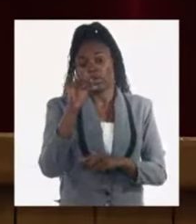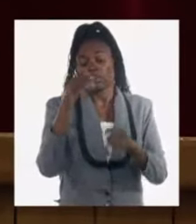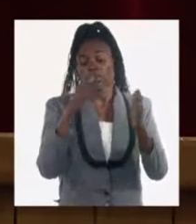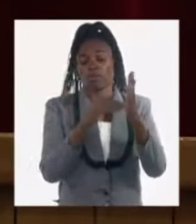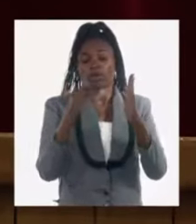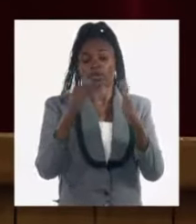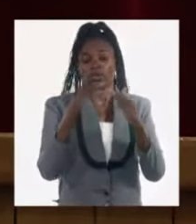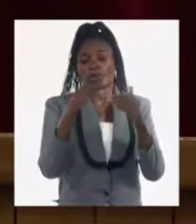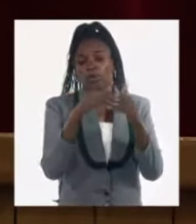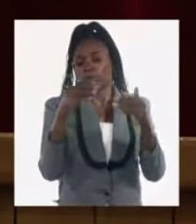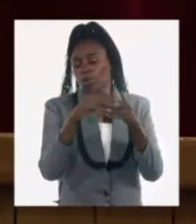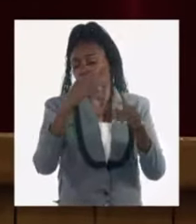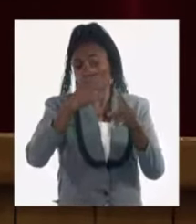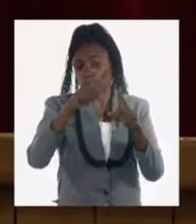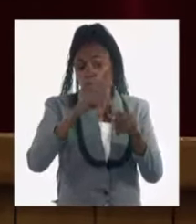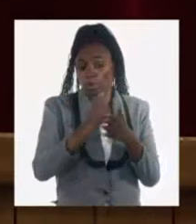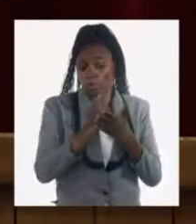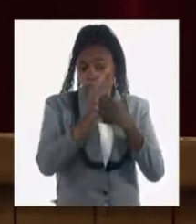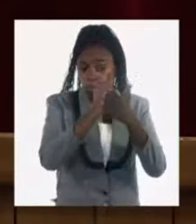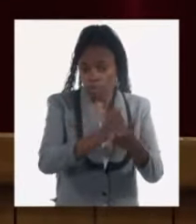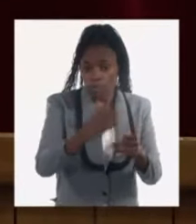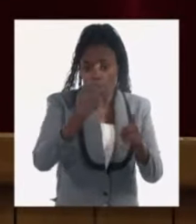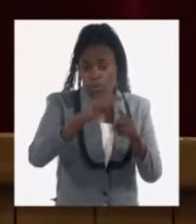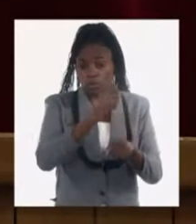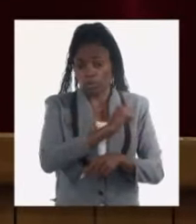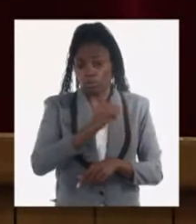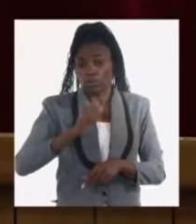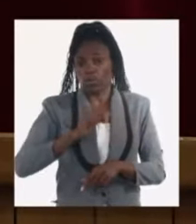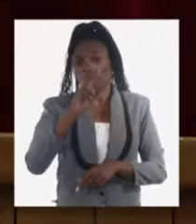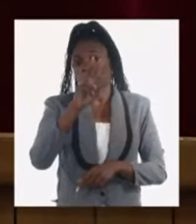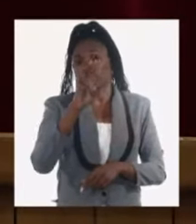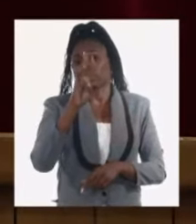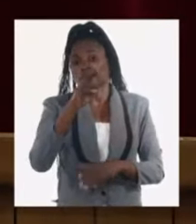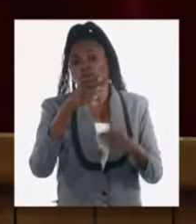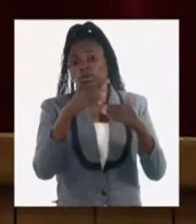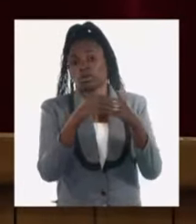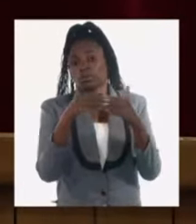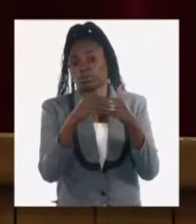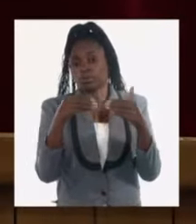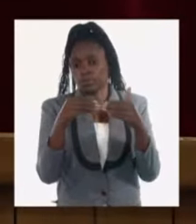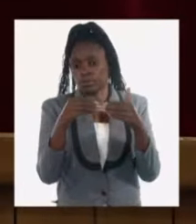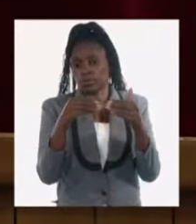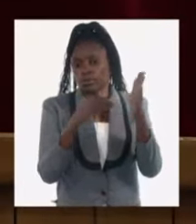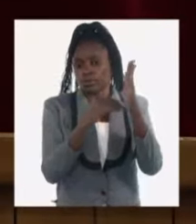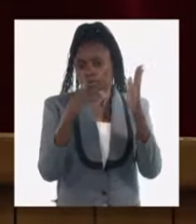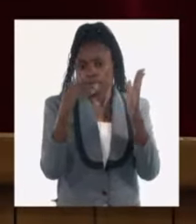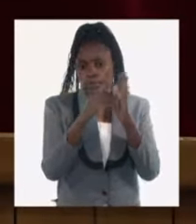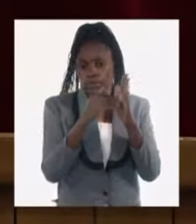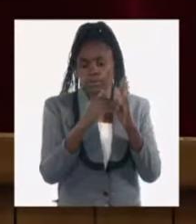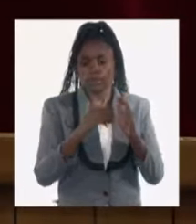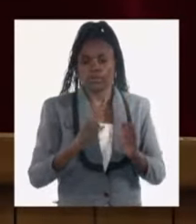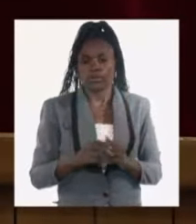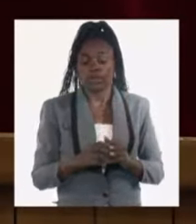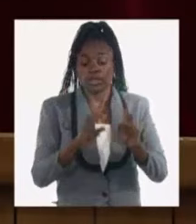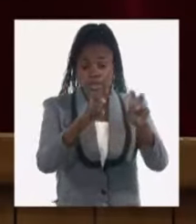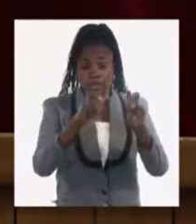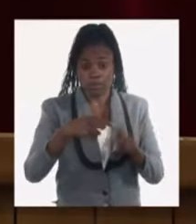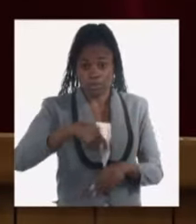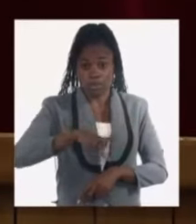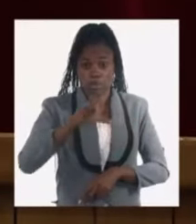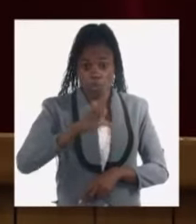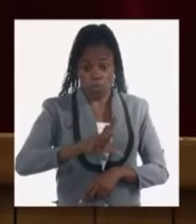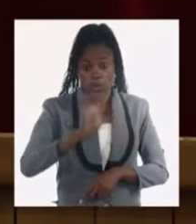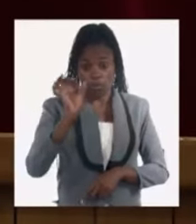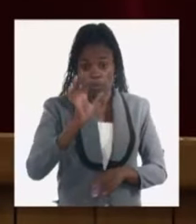artesanos cooperativas otras formas de gestión no estatales 23 millones en la asamblea de julio cuando aquí mismo cuando hicimos la